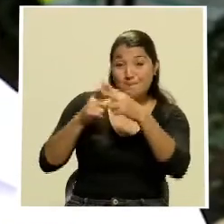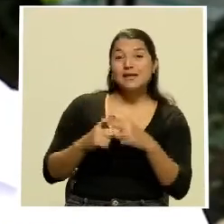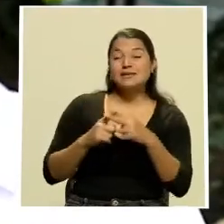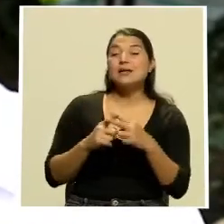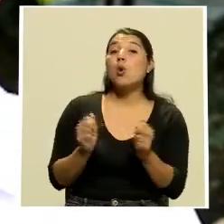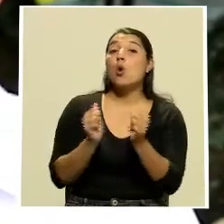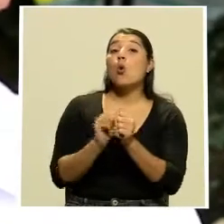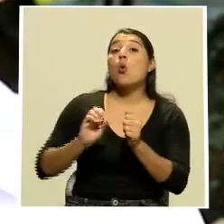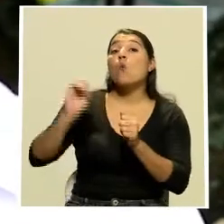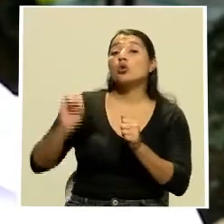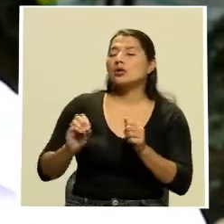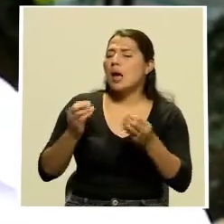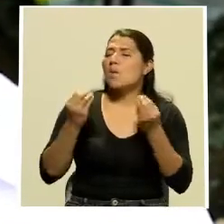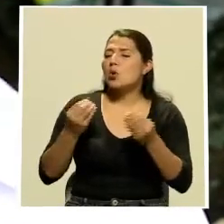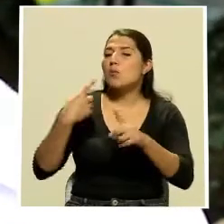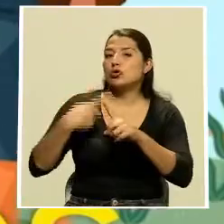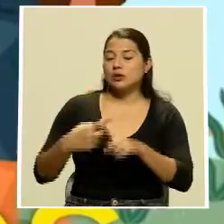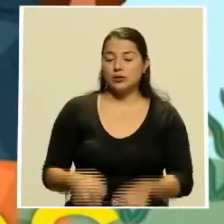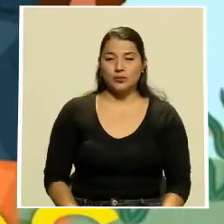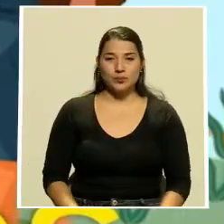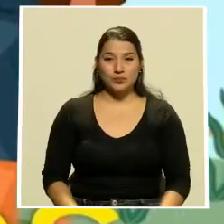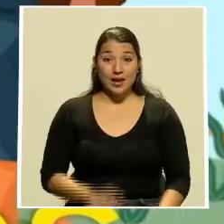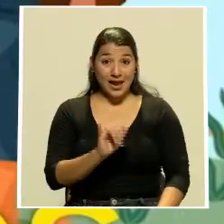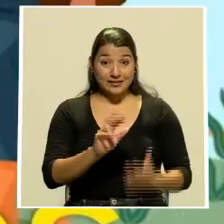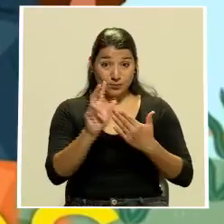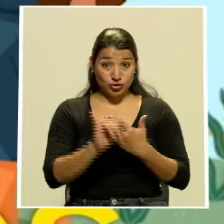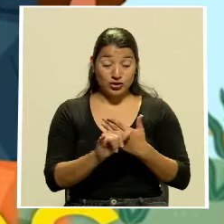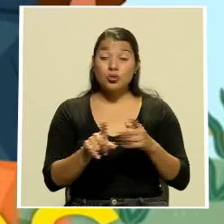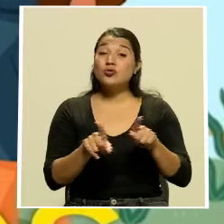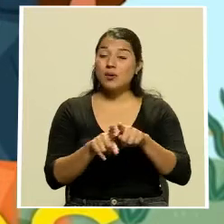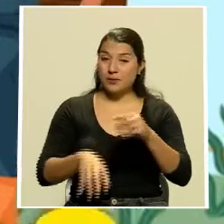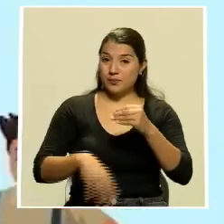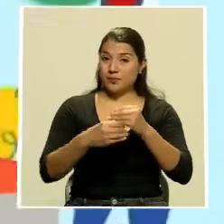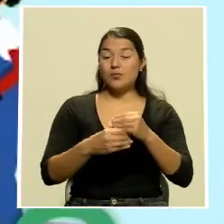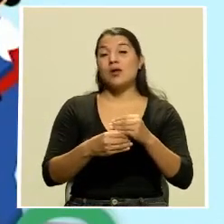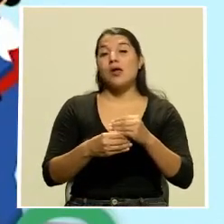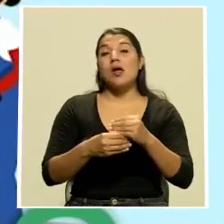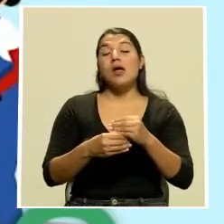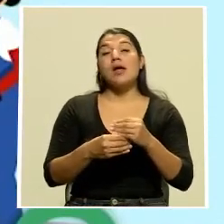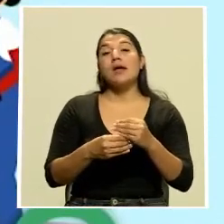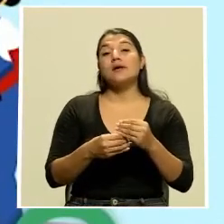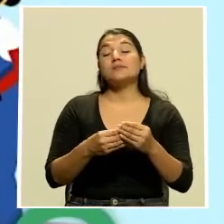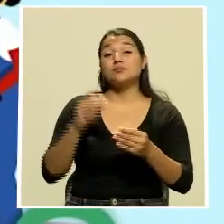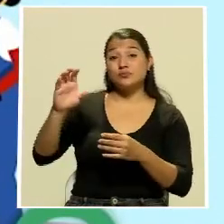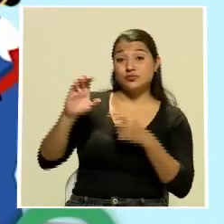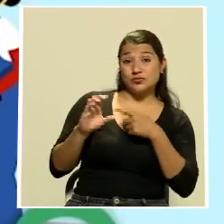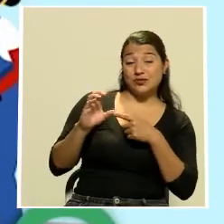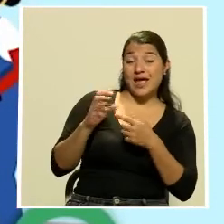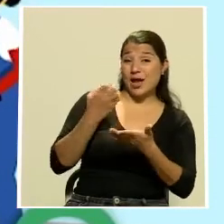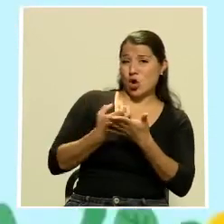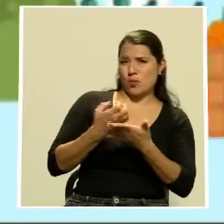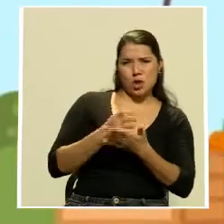con unas tasas altamente favorables para cada uno de ellos. Esta iniciativa también incluye un impulso económico no reembolsable para apoyar